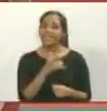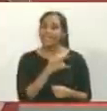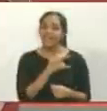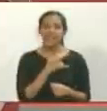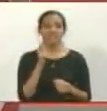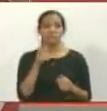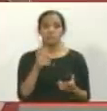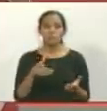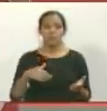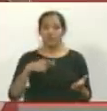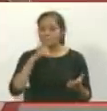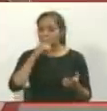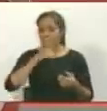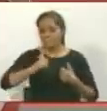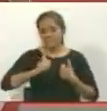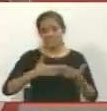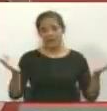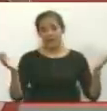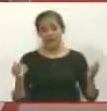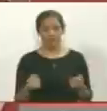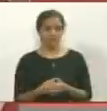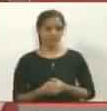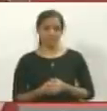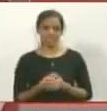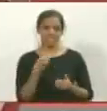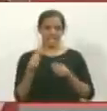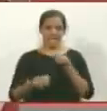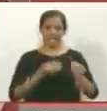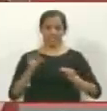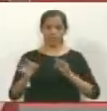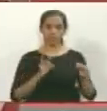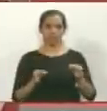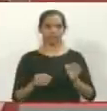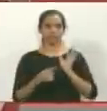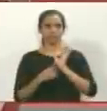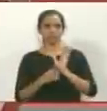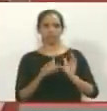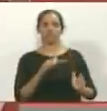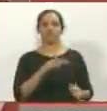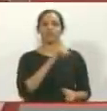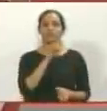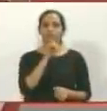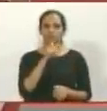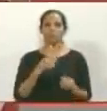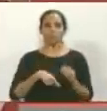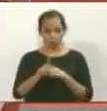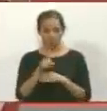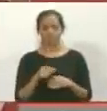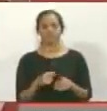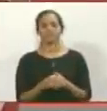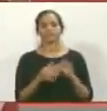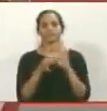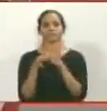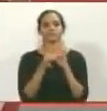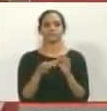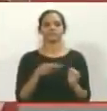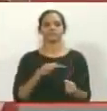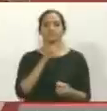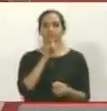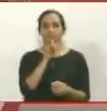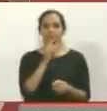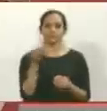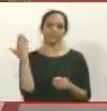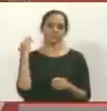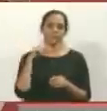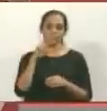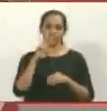chimbo para montar. ¿Quién monta esos shows? Aquí está, ¿y el falso positivo? Voy. Con relación al falso positivo del pasado